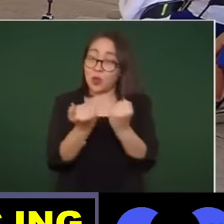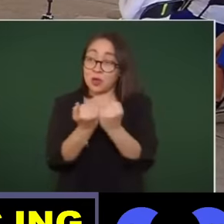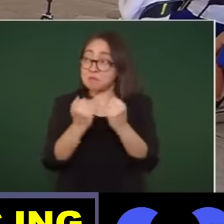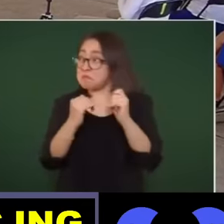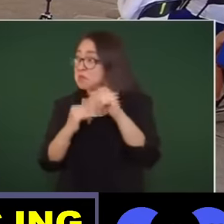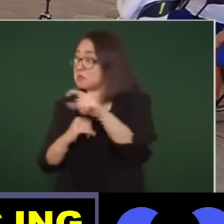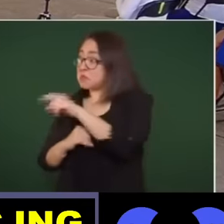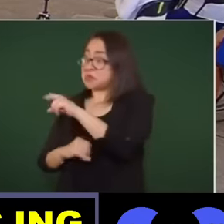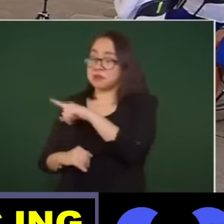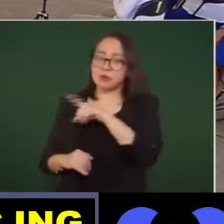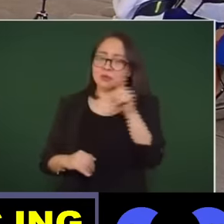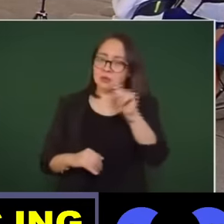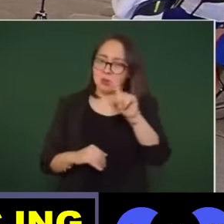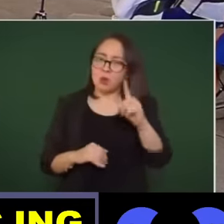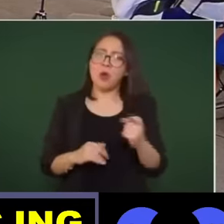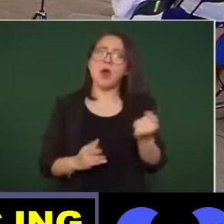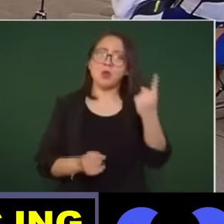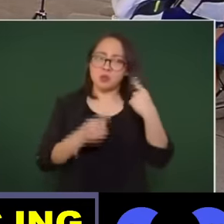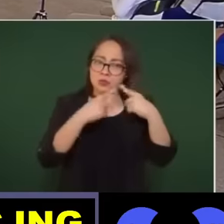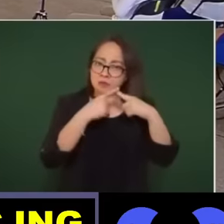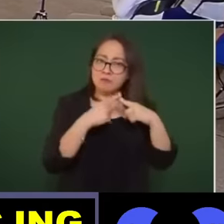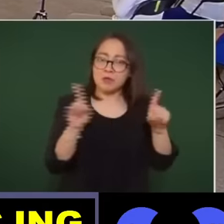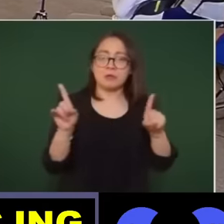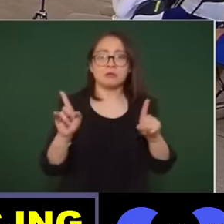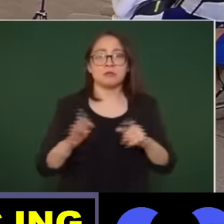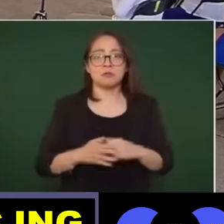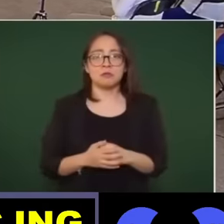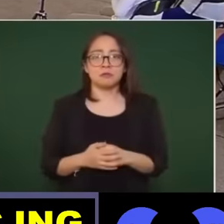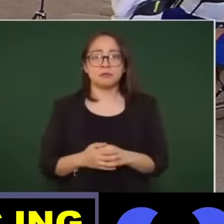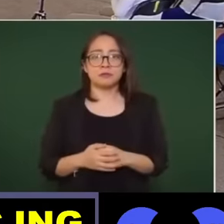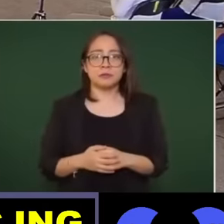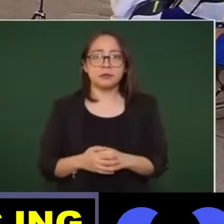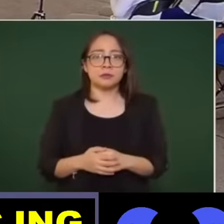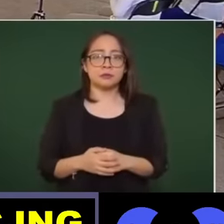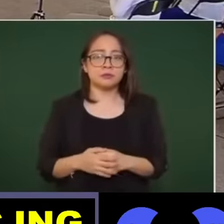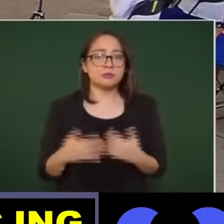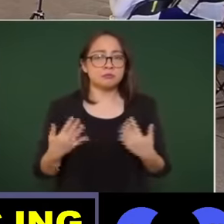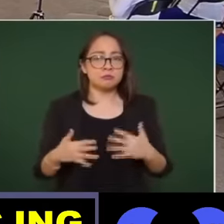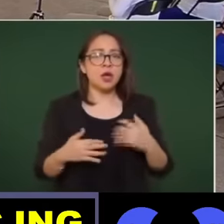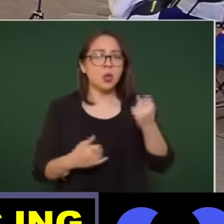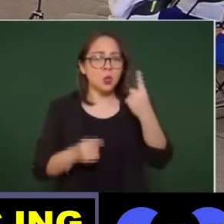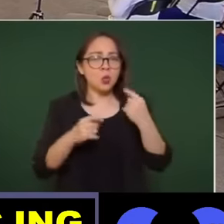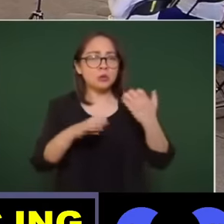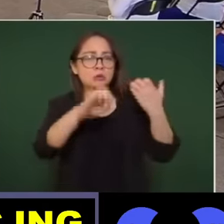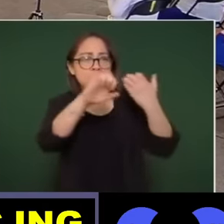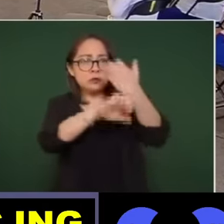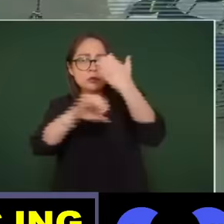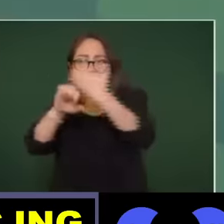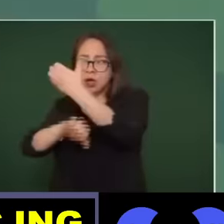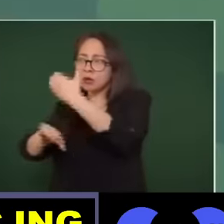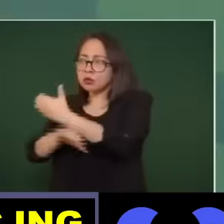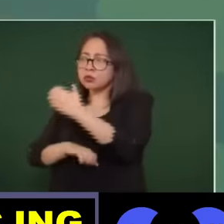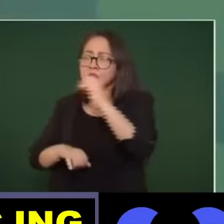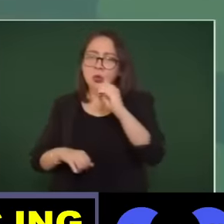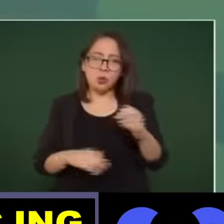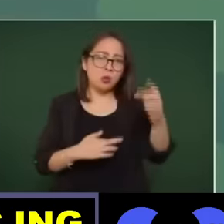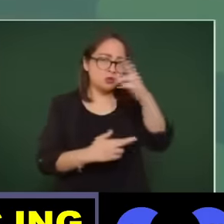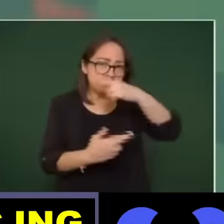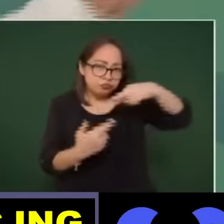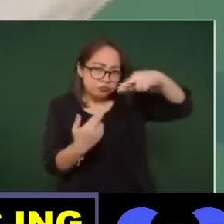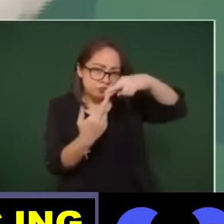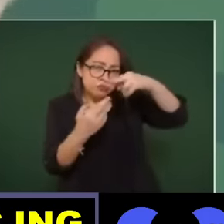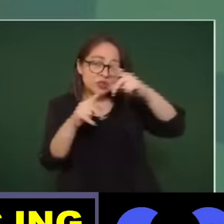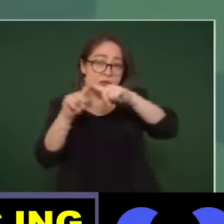honrosas es en los estados en las regiones del país porque